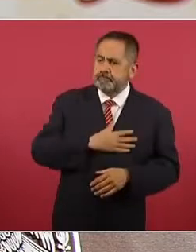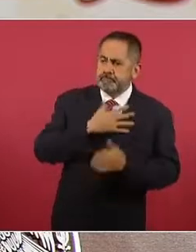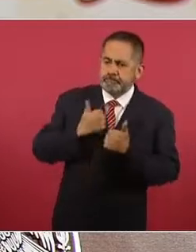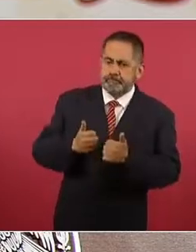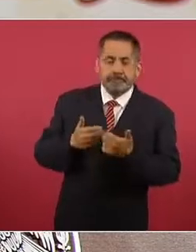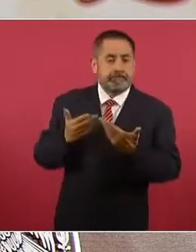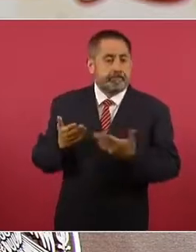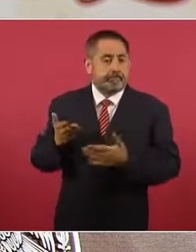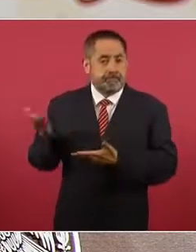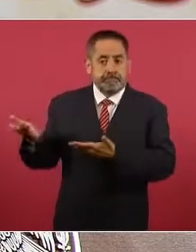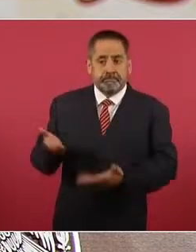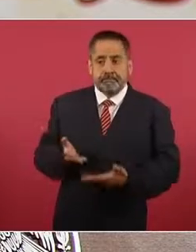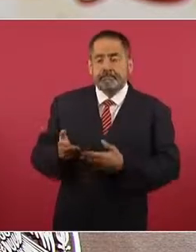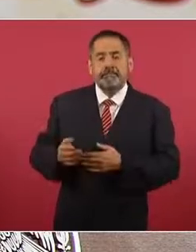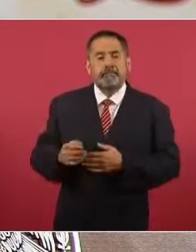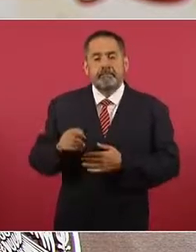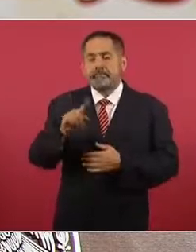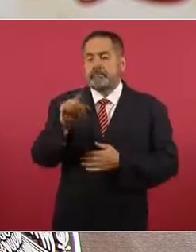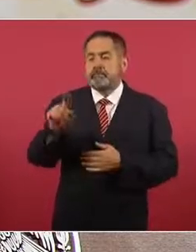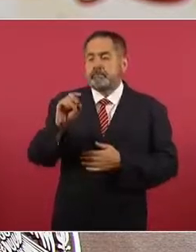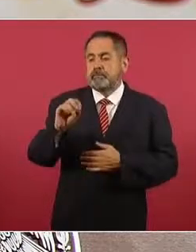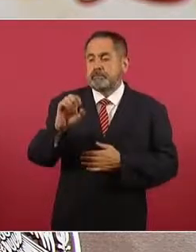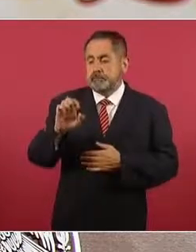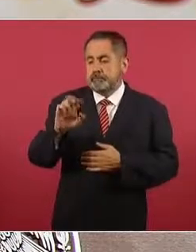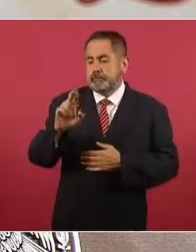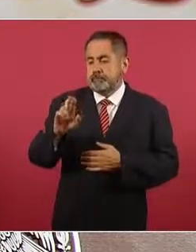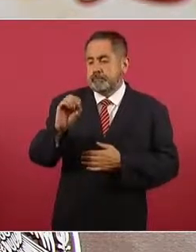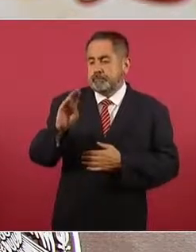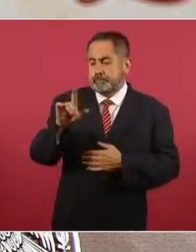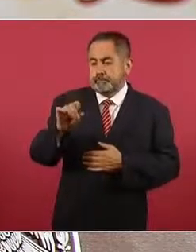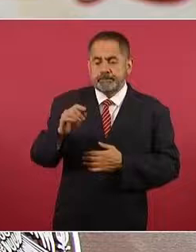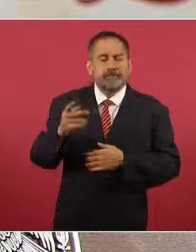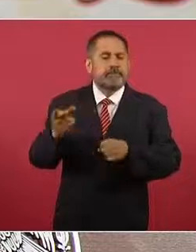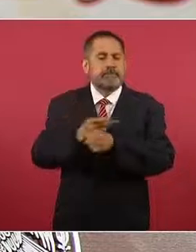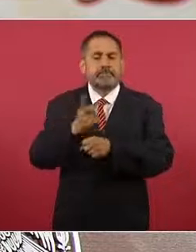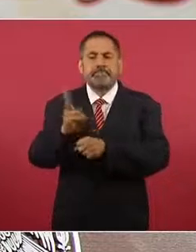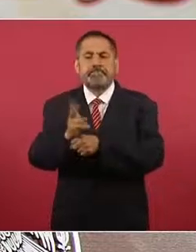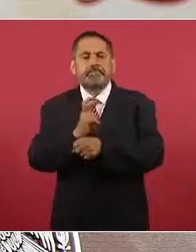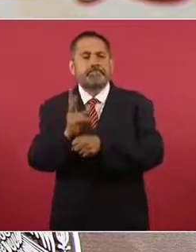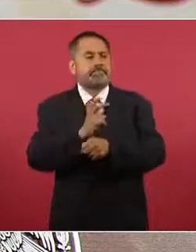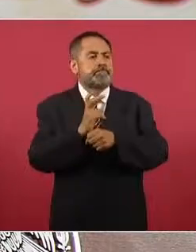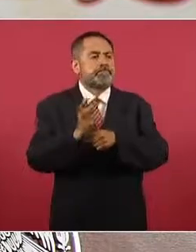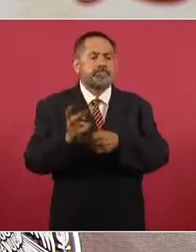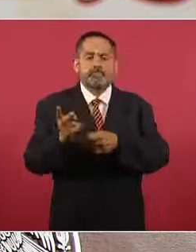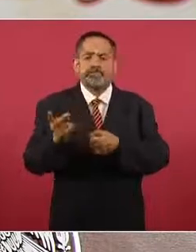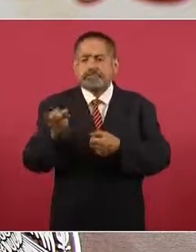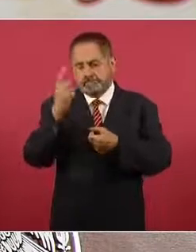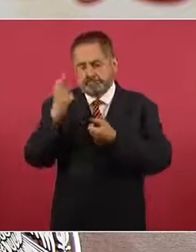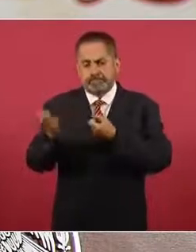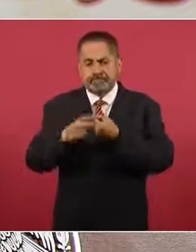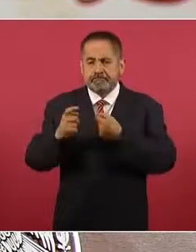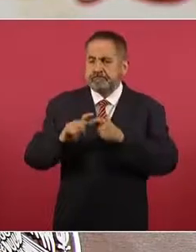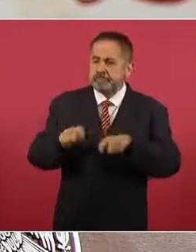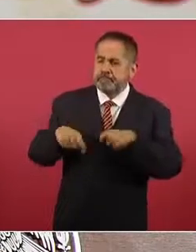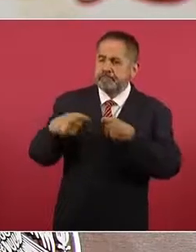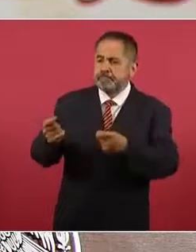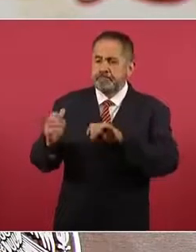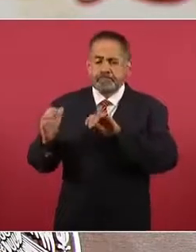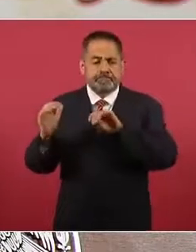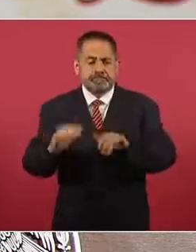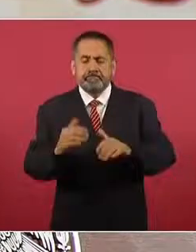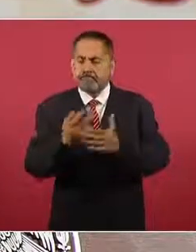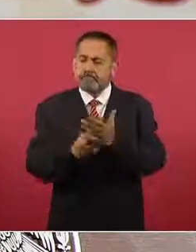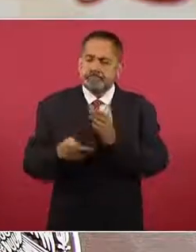Robledo presentará el seguimiento de la convocatoria permanente del reclutamiento y contratación de médicos